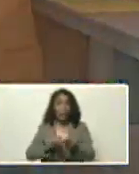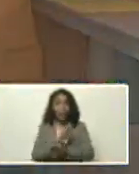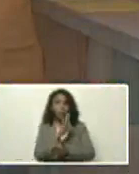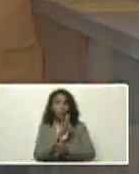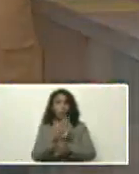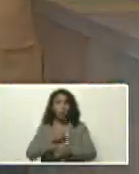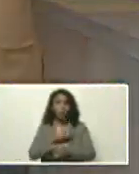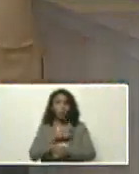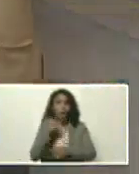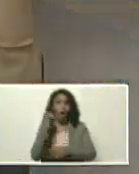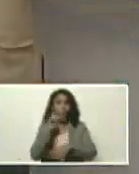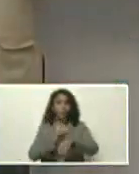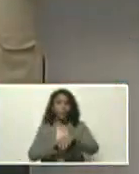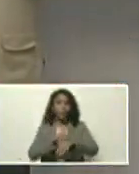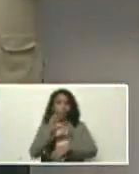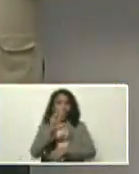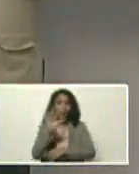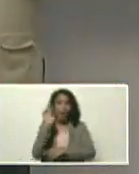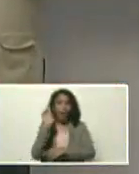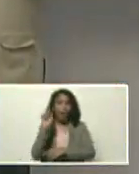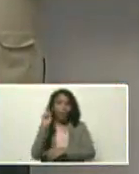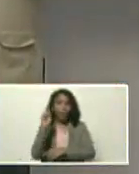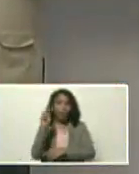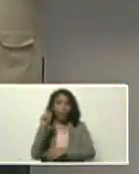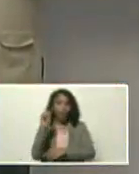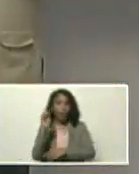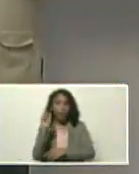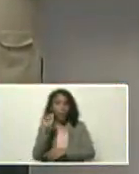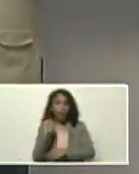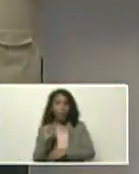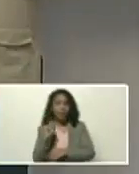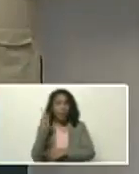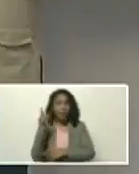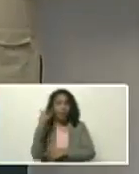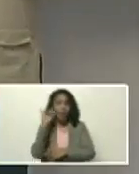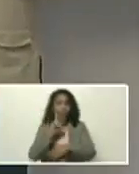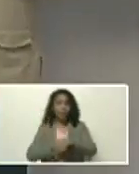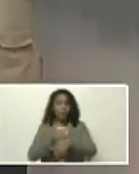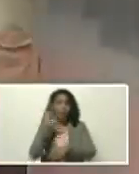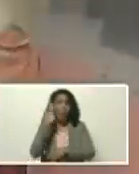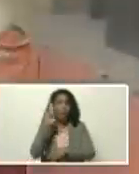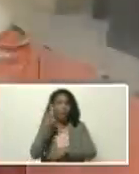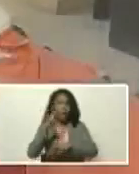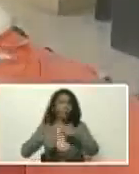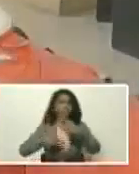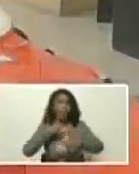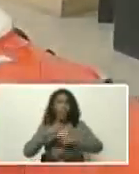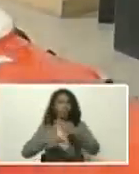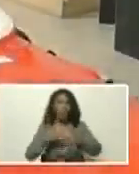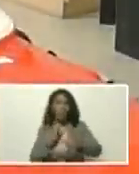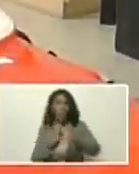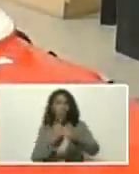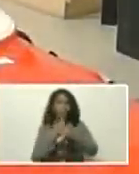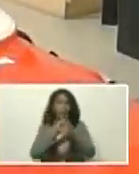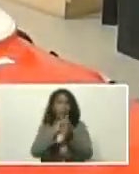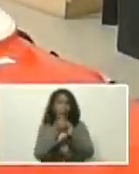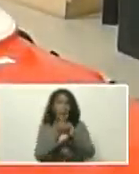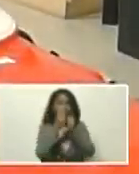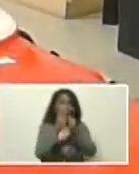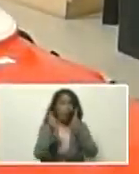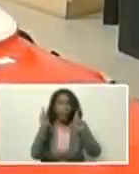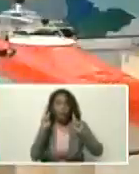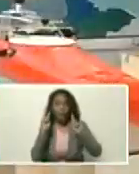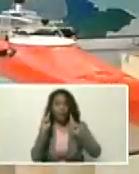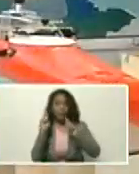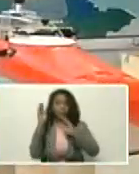en tiempo, de tres R's punto net, es el tiempo, de aplicar la R de revolución, a frenar el cambio climático, a